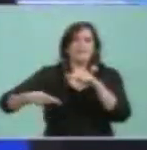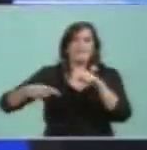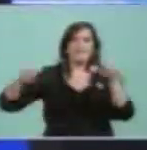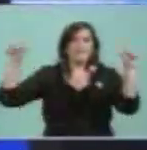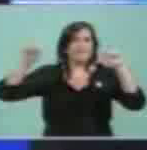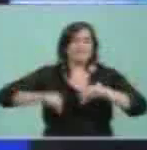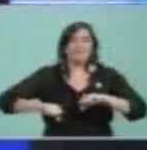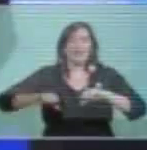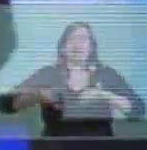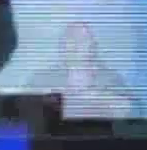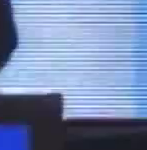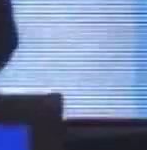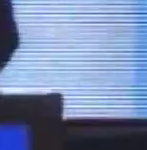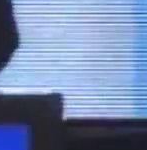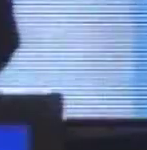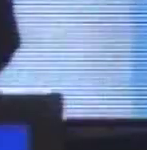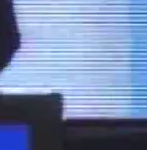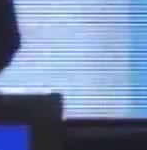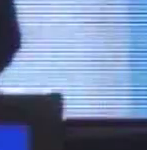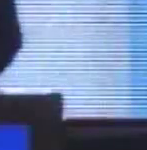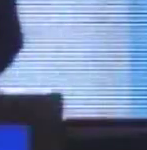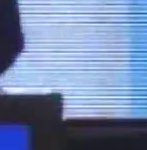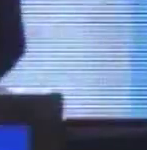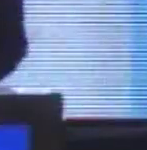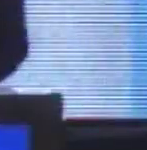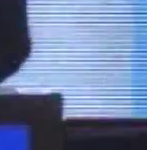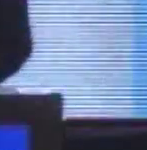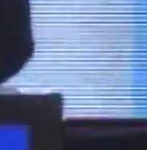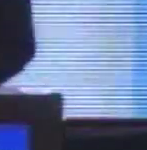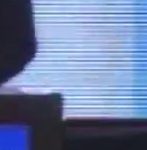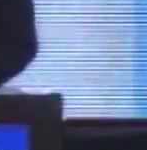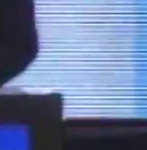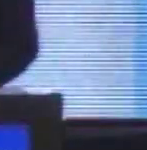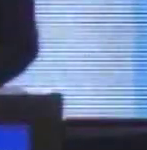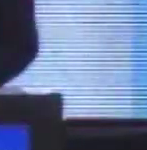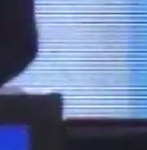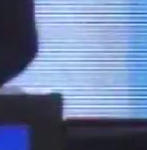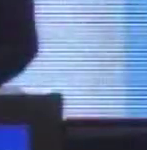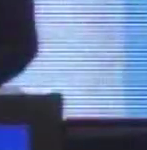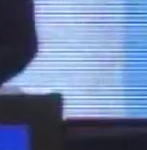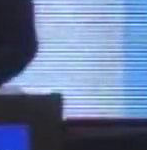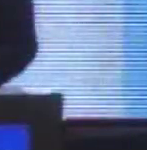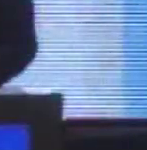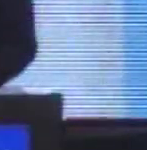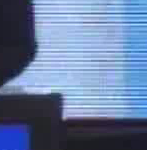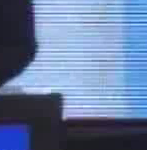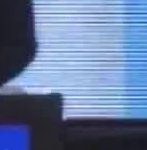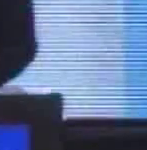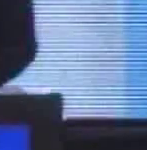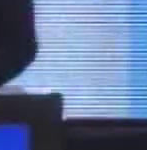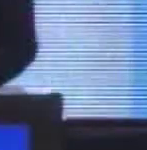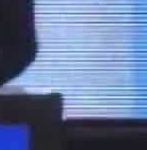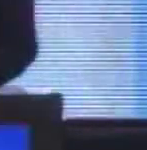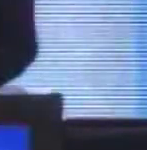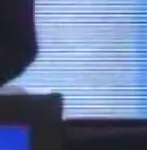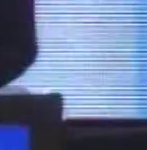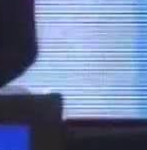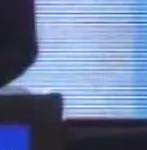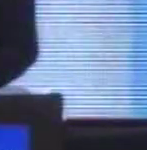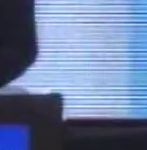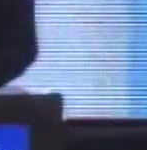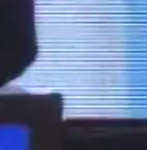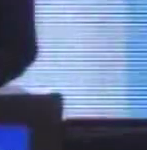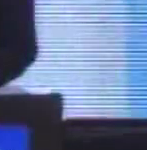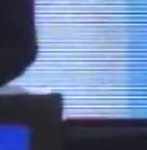lograron en el siglo XIX y que estamos construyendo recién a fines del siglo XX y